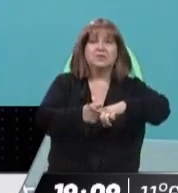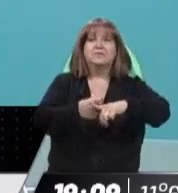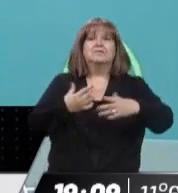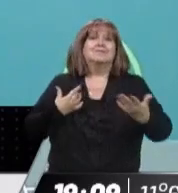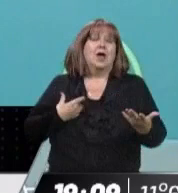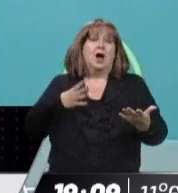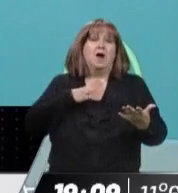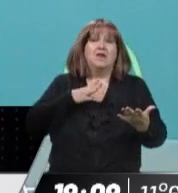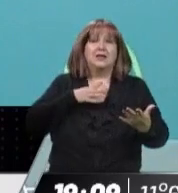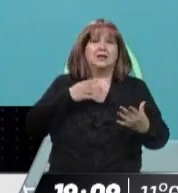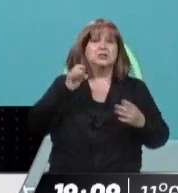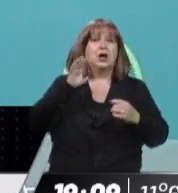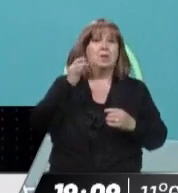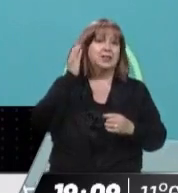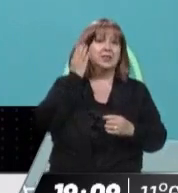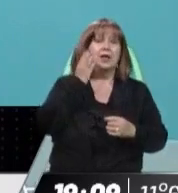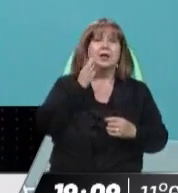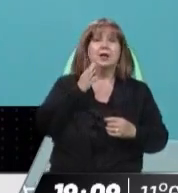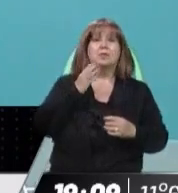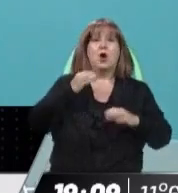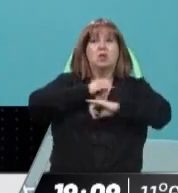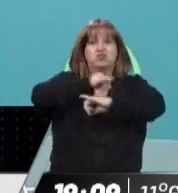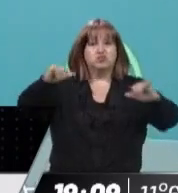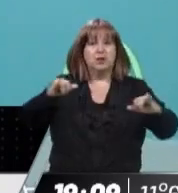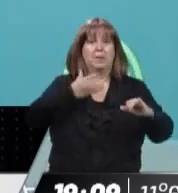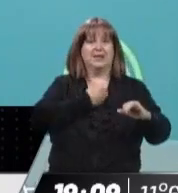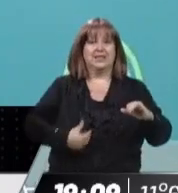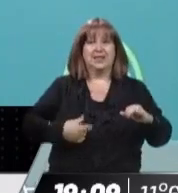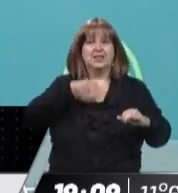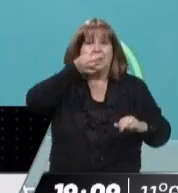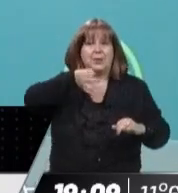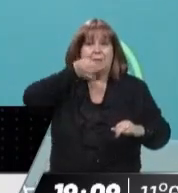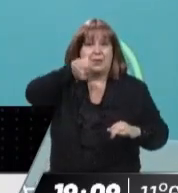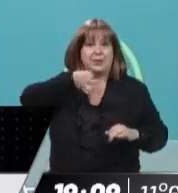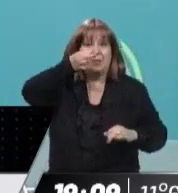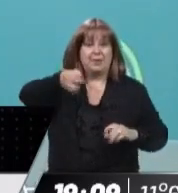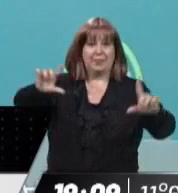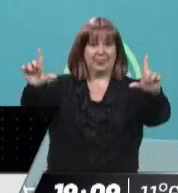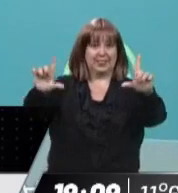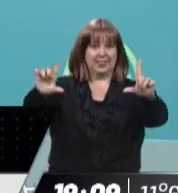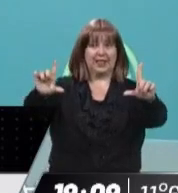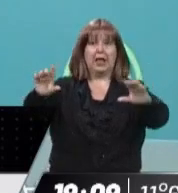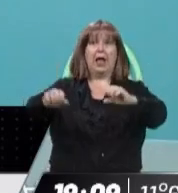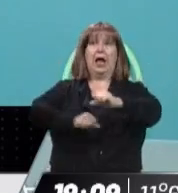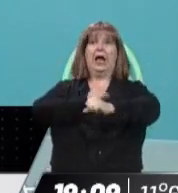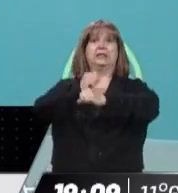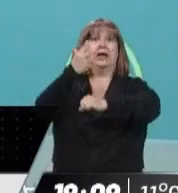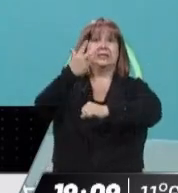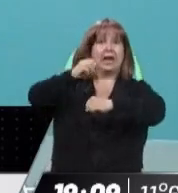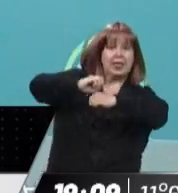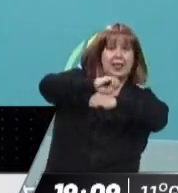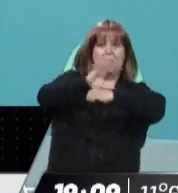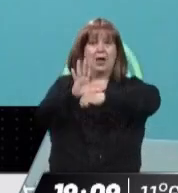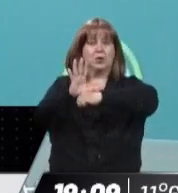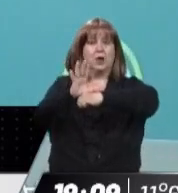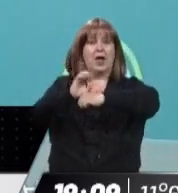pero a través de una cadena nacional, un discurso del presidente de la nación. Bien, y quien vos bien lo marcabas, esto llegó hasta la plana nacional, salió